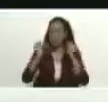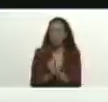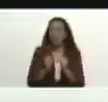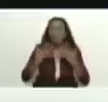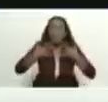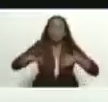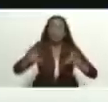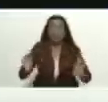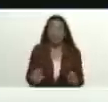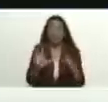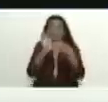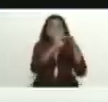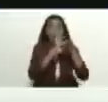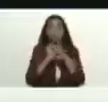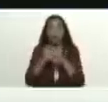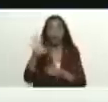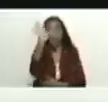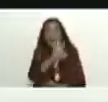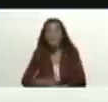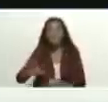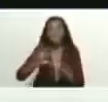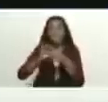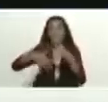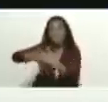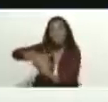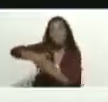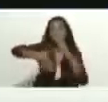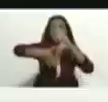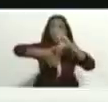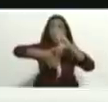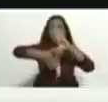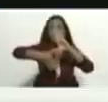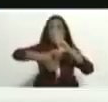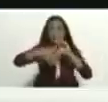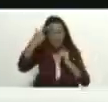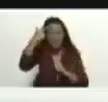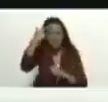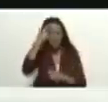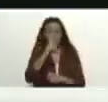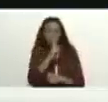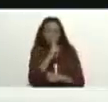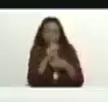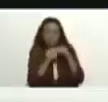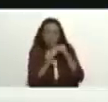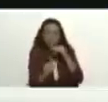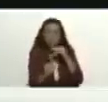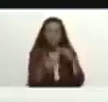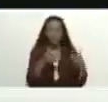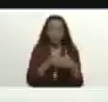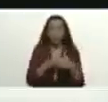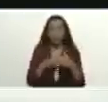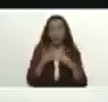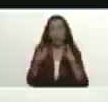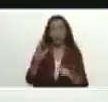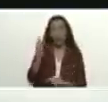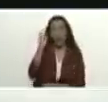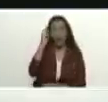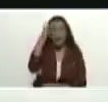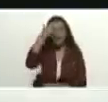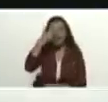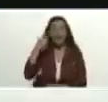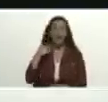posibilidad de la unión de nuestra América así ha obrado el imperio norteamericano primero contra el libertador Simón Bolívar